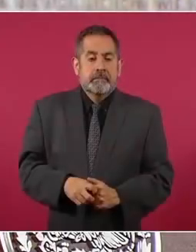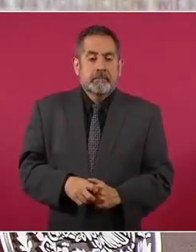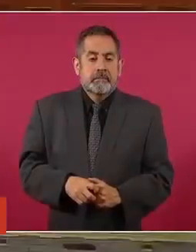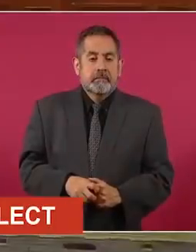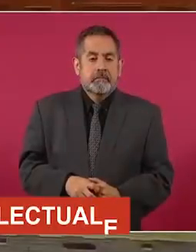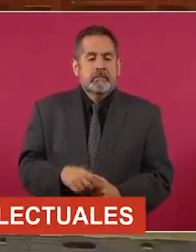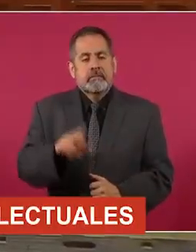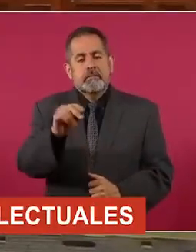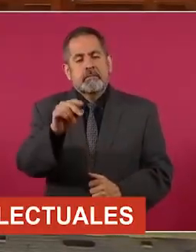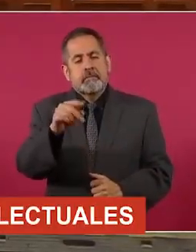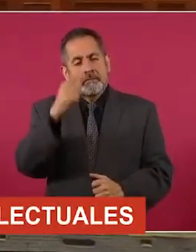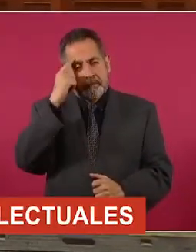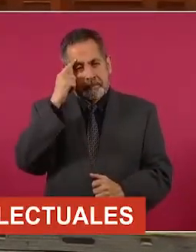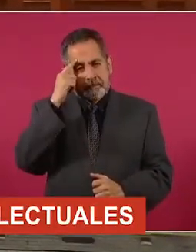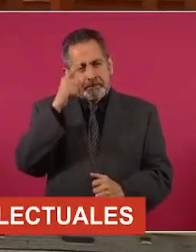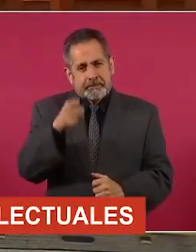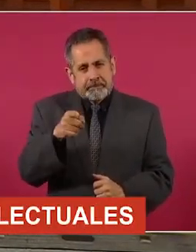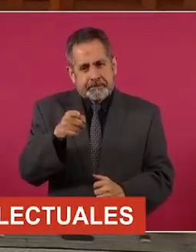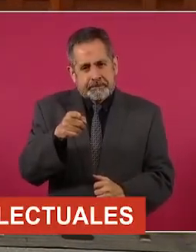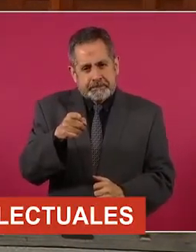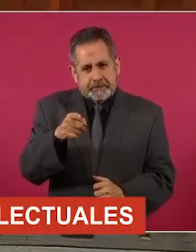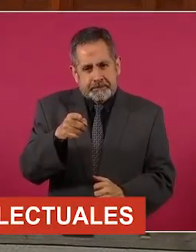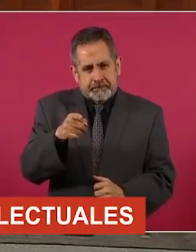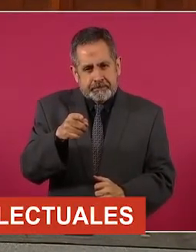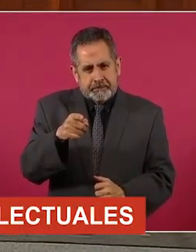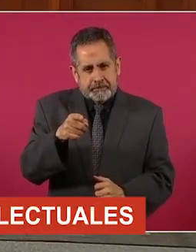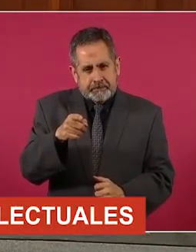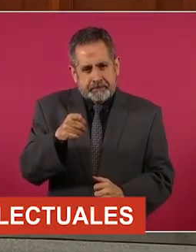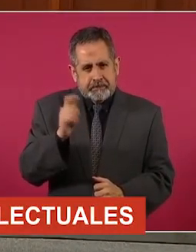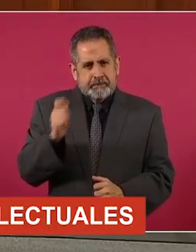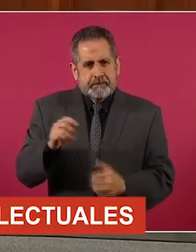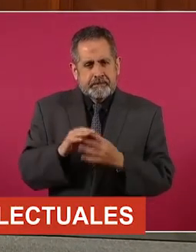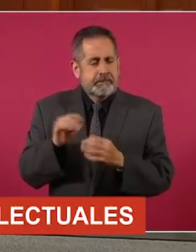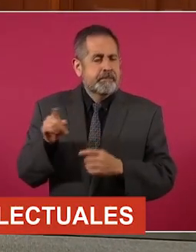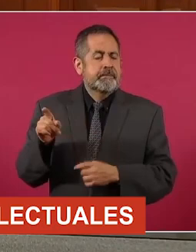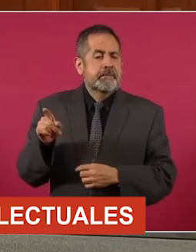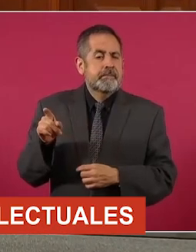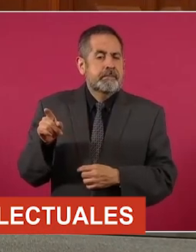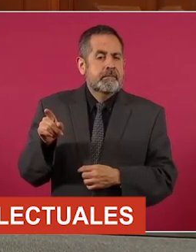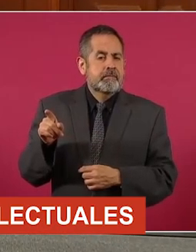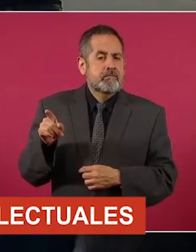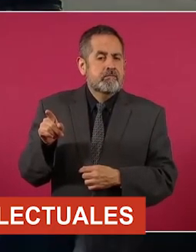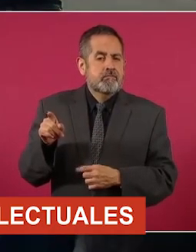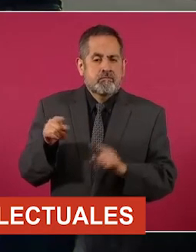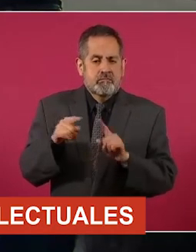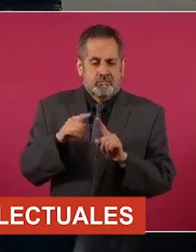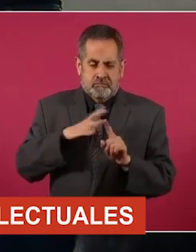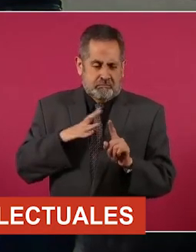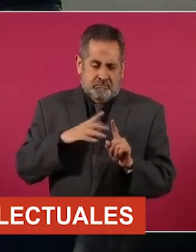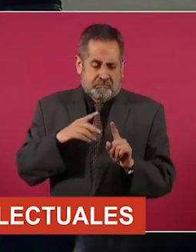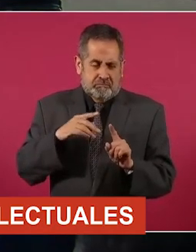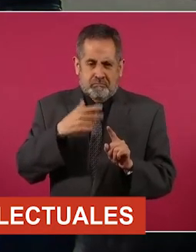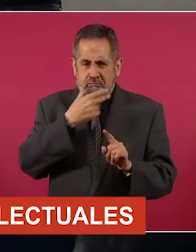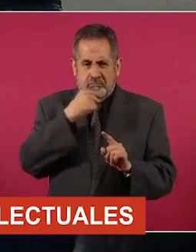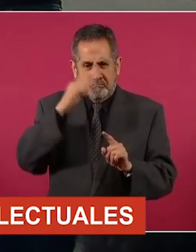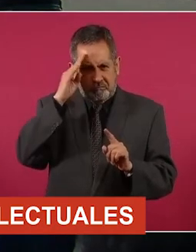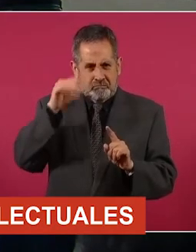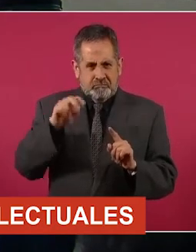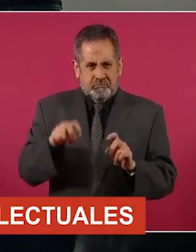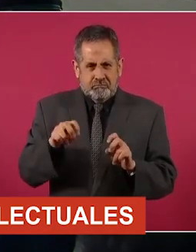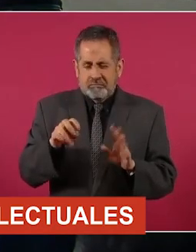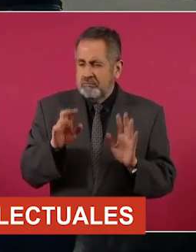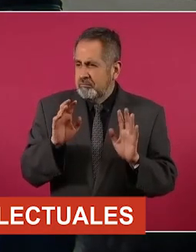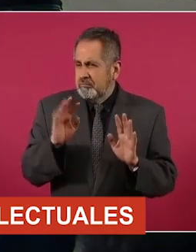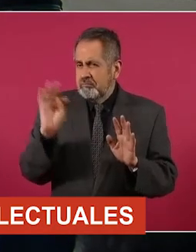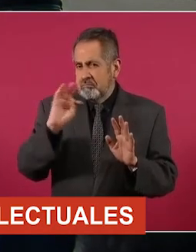Es donde, hay una parte donde de inmediato hay un señor ahí, puede